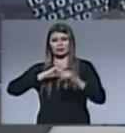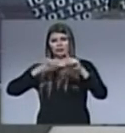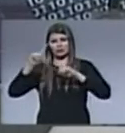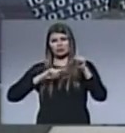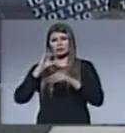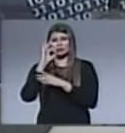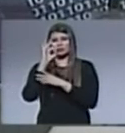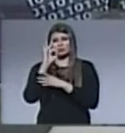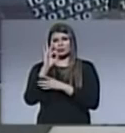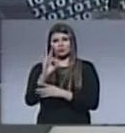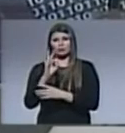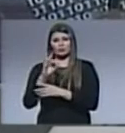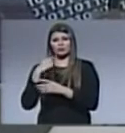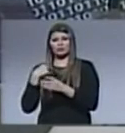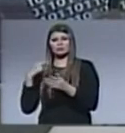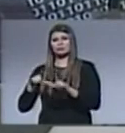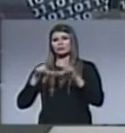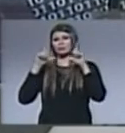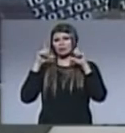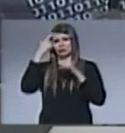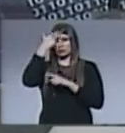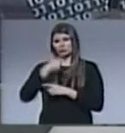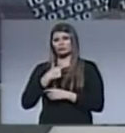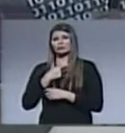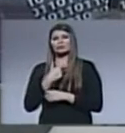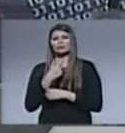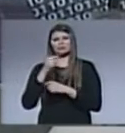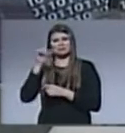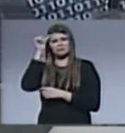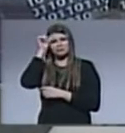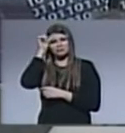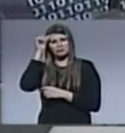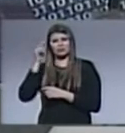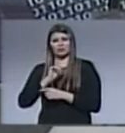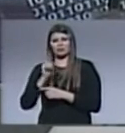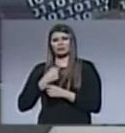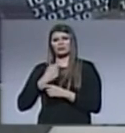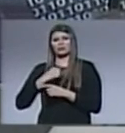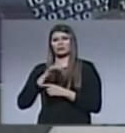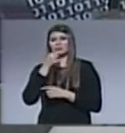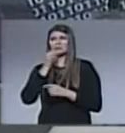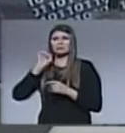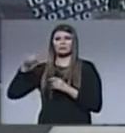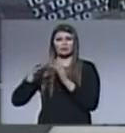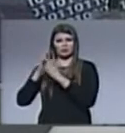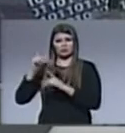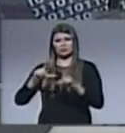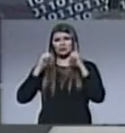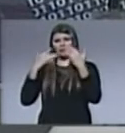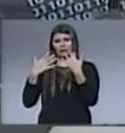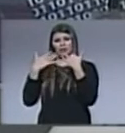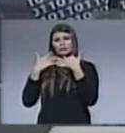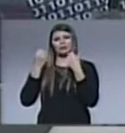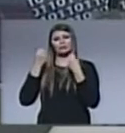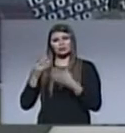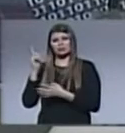no debe ponerse en el centro él mismo. Esto significa que no debe robar la gloria a Dios. Esto es